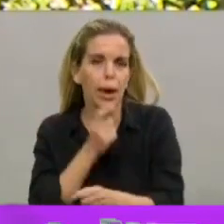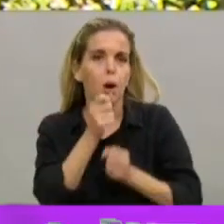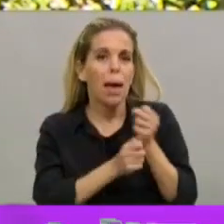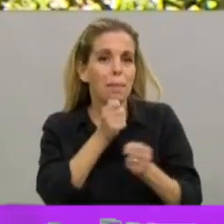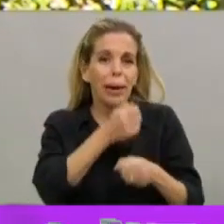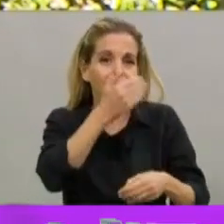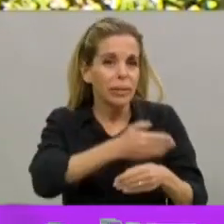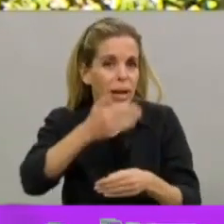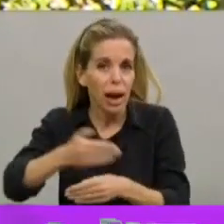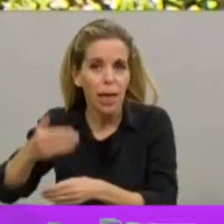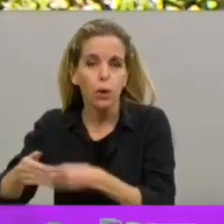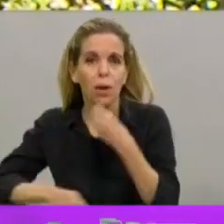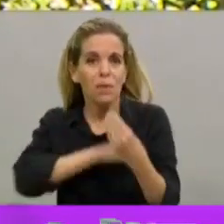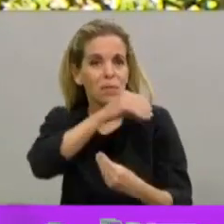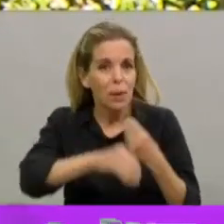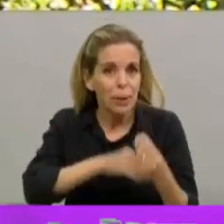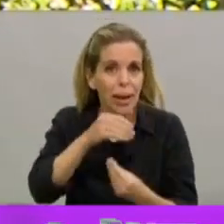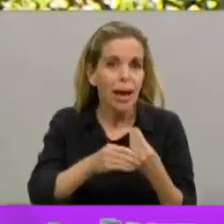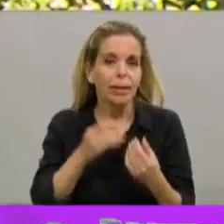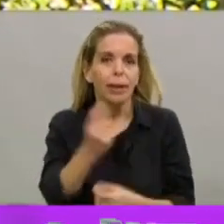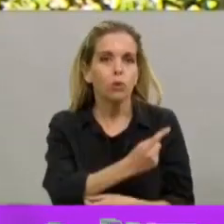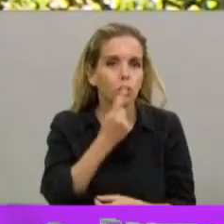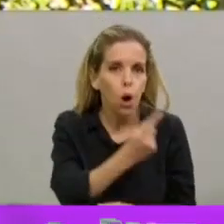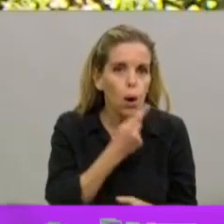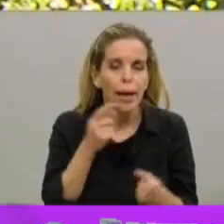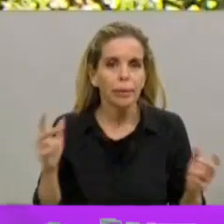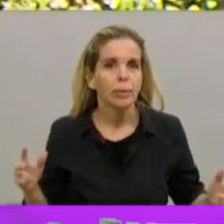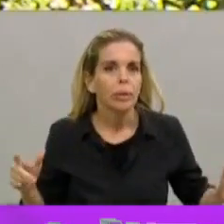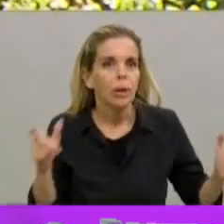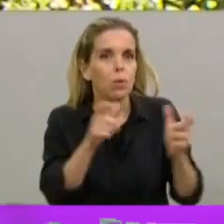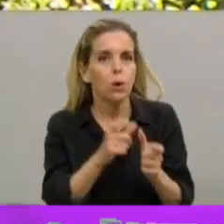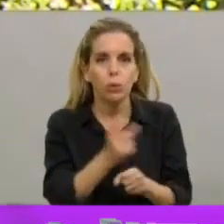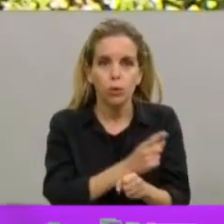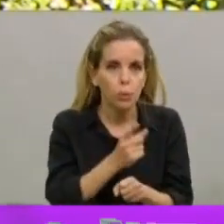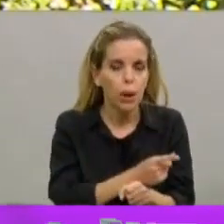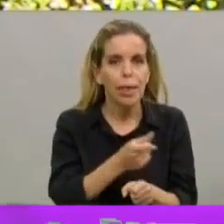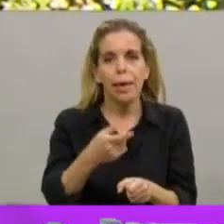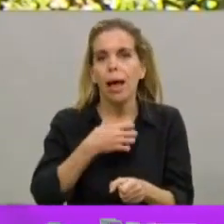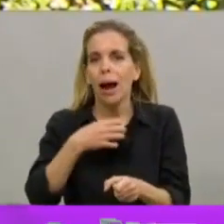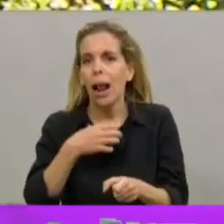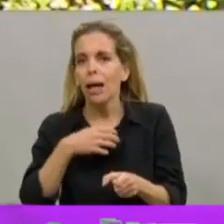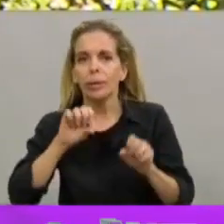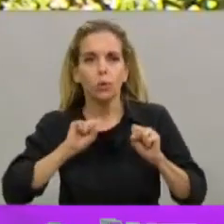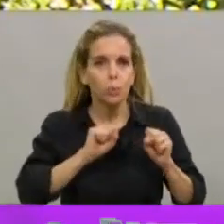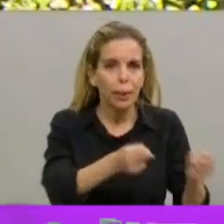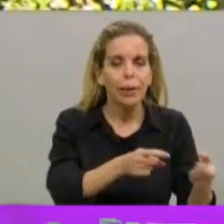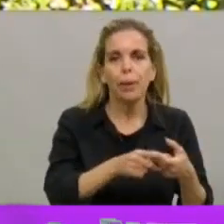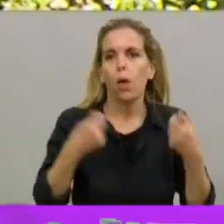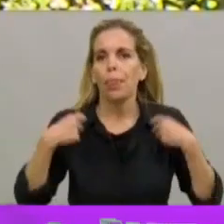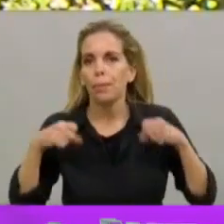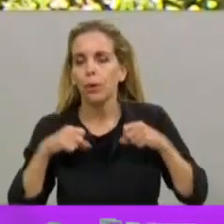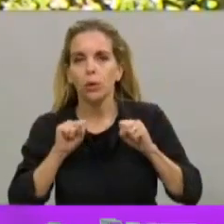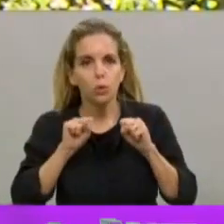para las familias que no pueden reunirse, para los que no podemos mandar a nuestros hijos a la escuela, hacer actividad física, ver nuestros afectos.